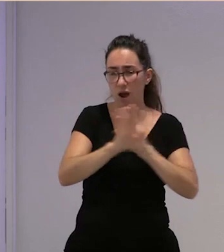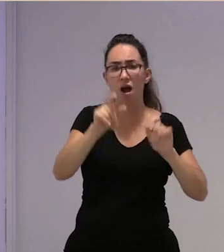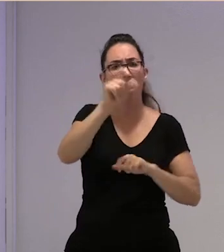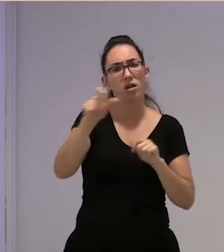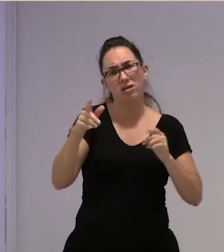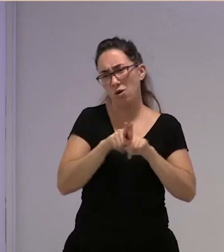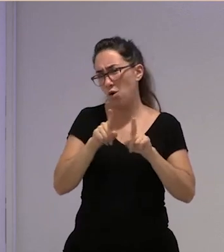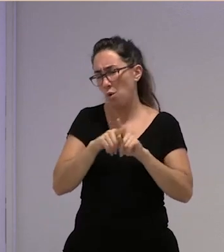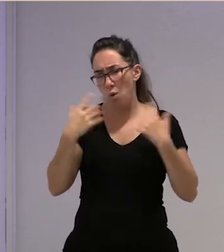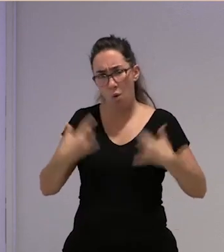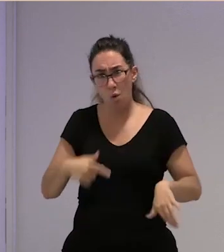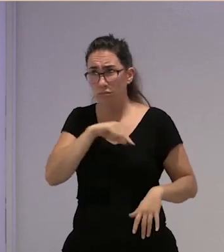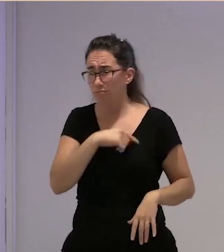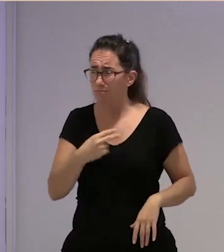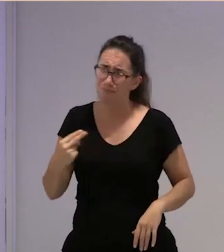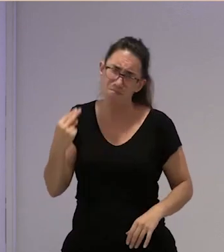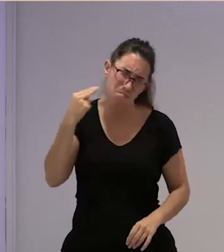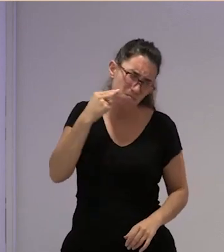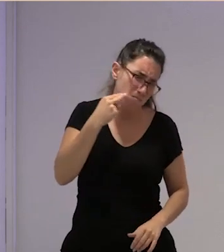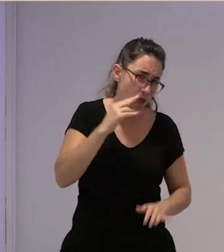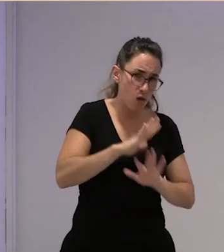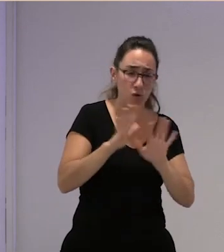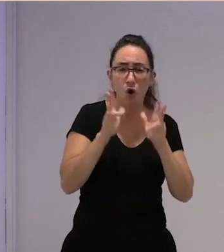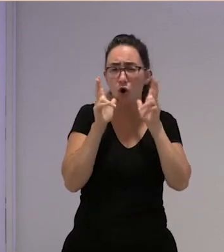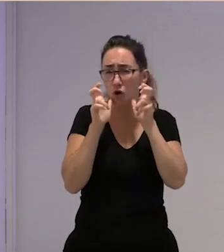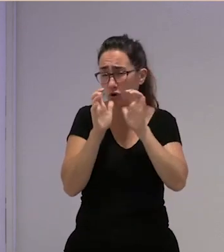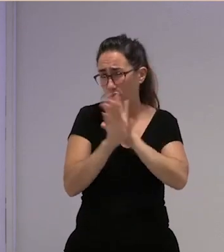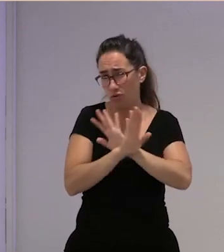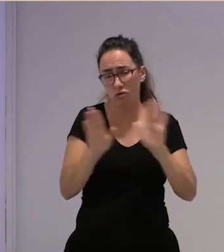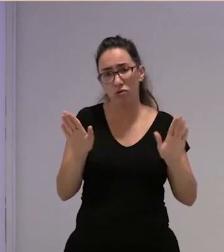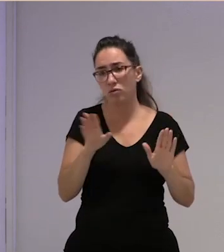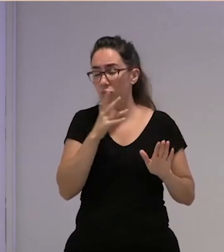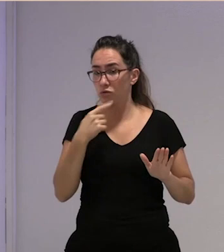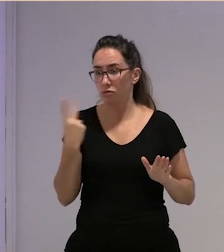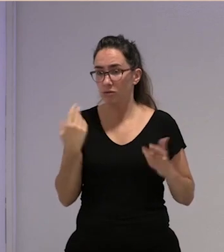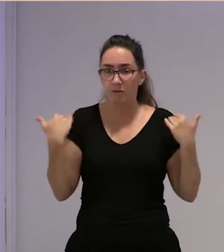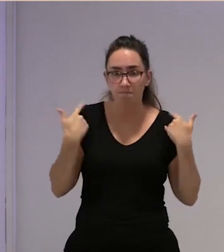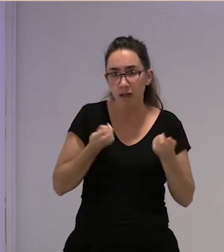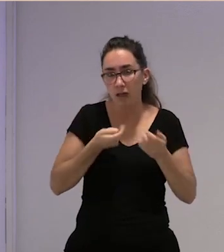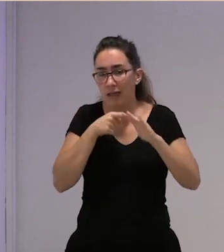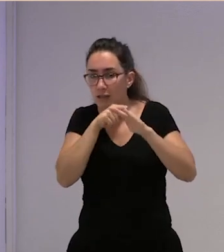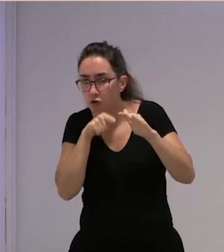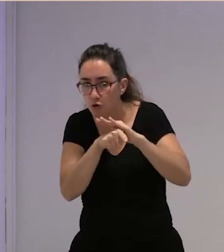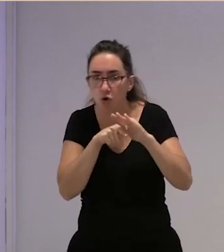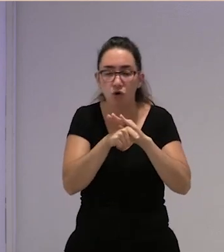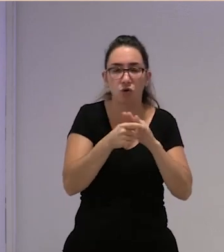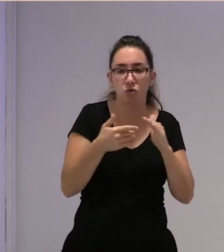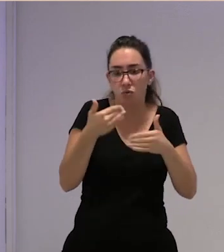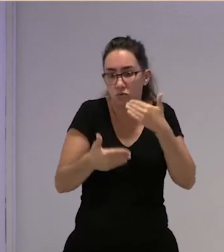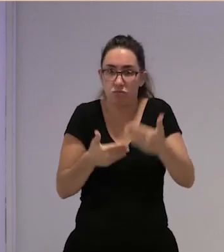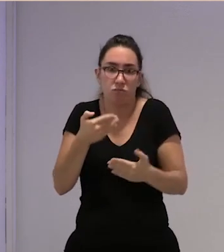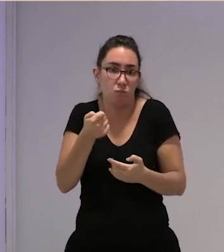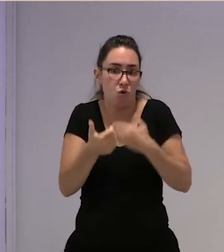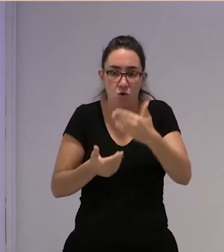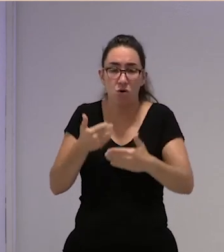pasando verdadero miedo y horror y bueno pues ir gestionando sobre la marcha